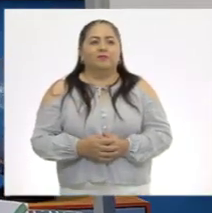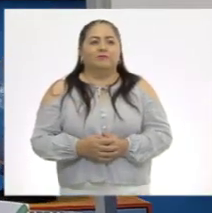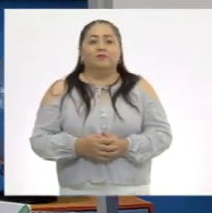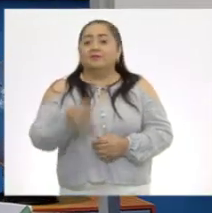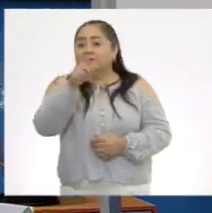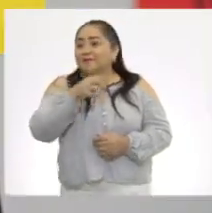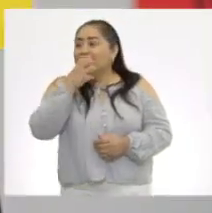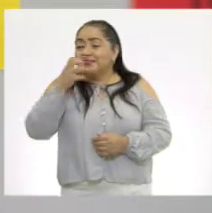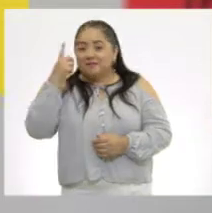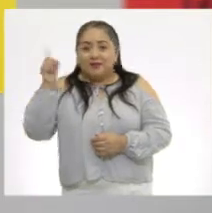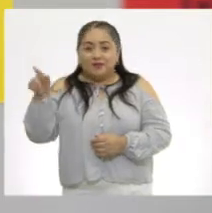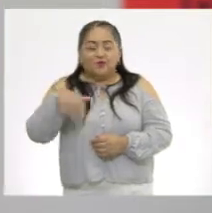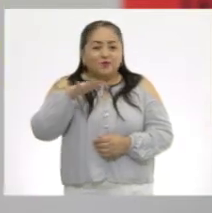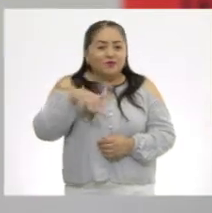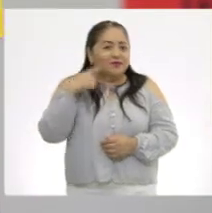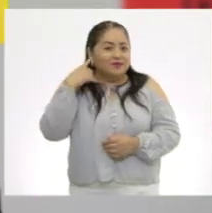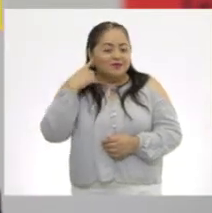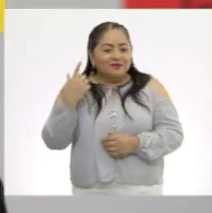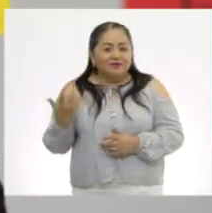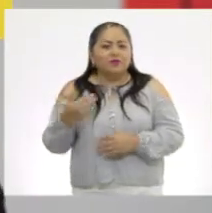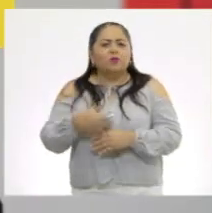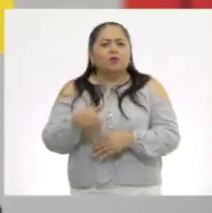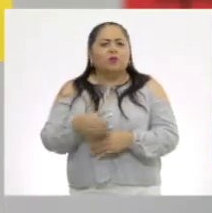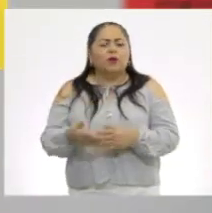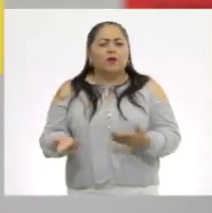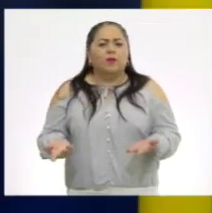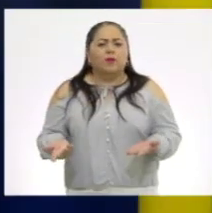Grítenle, grítenle para que pueda escuchar. ¿Qué número es?